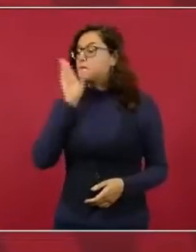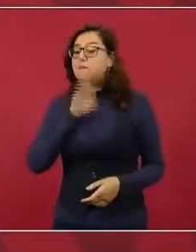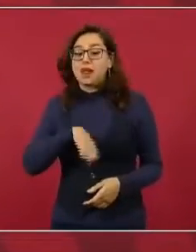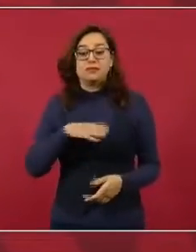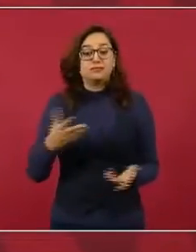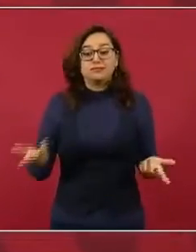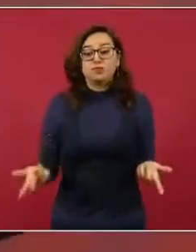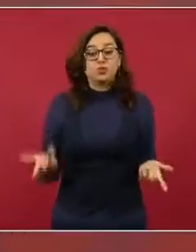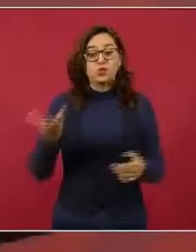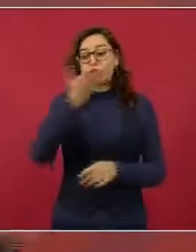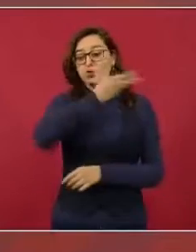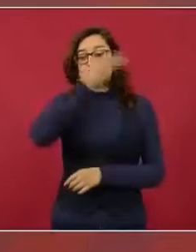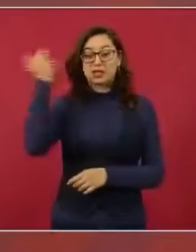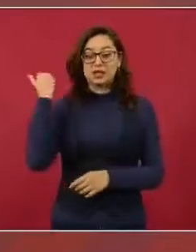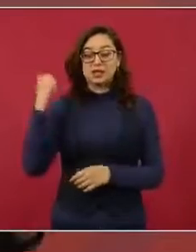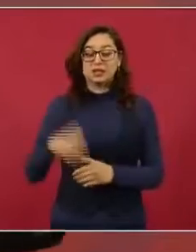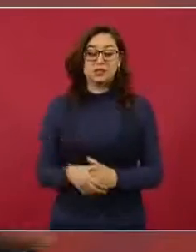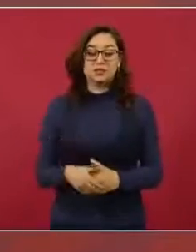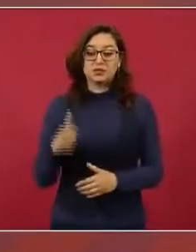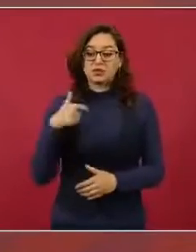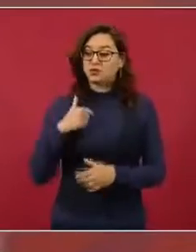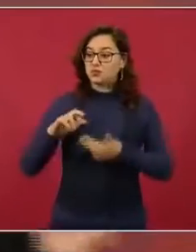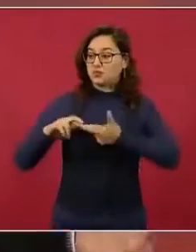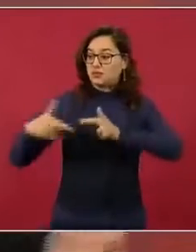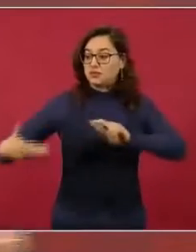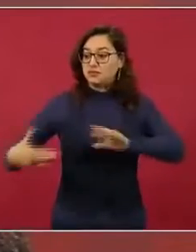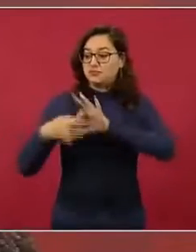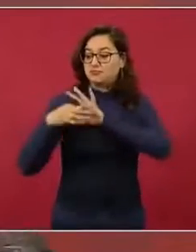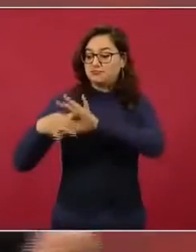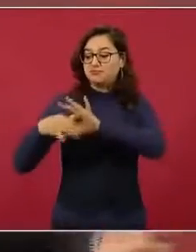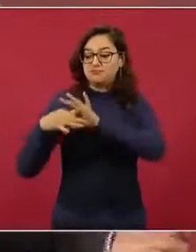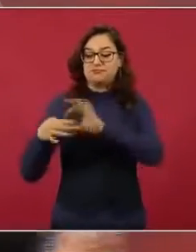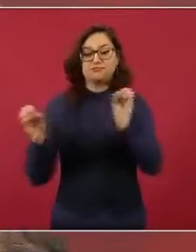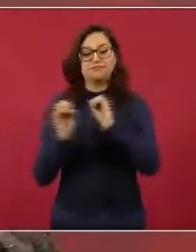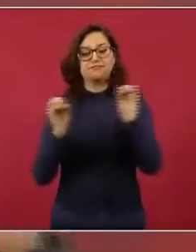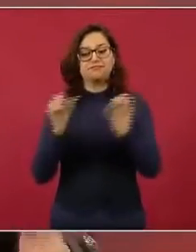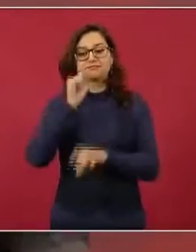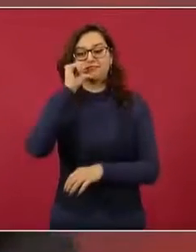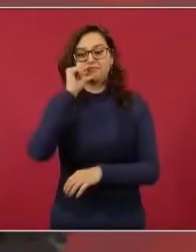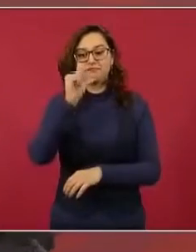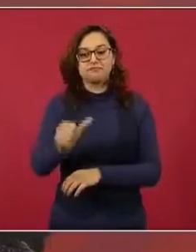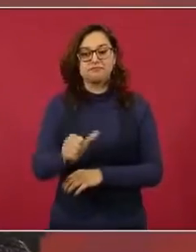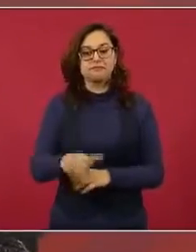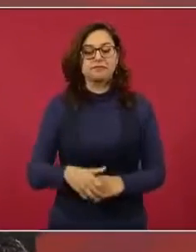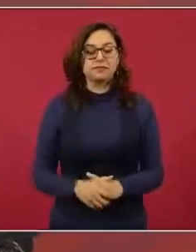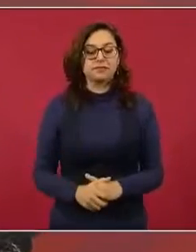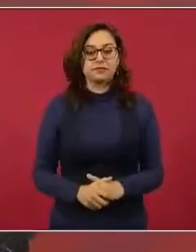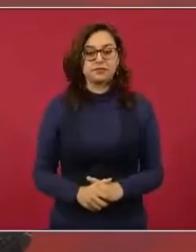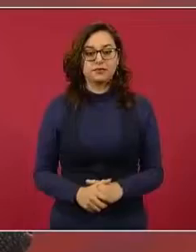no tengo ninguna vinculación.